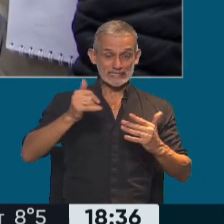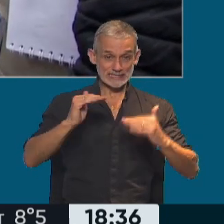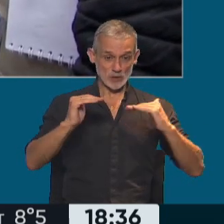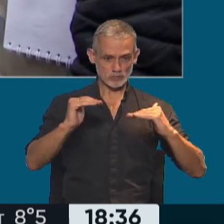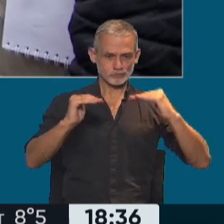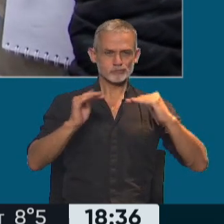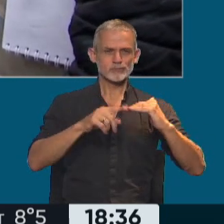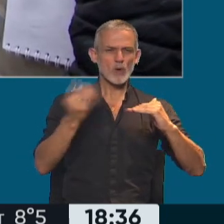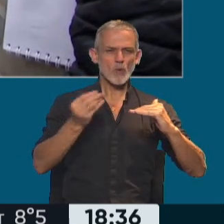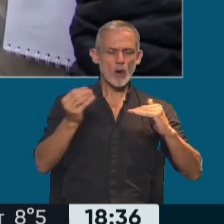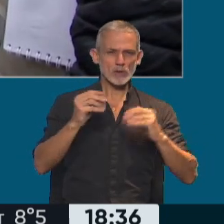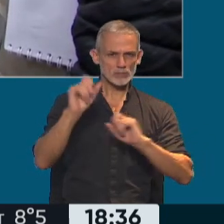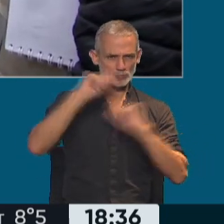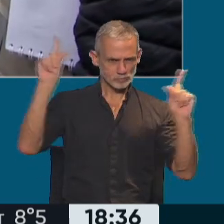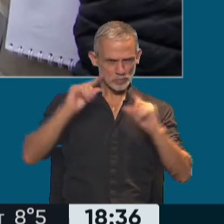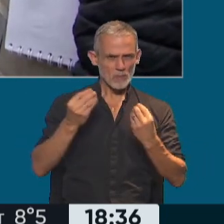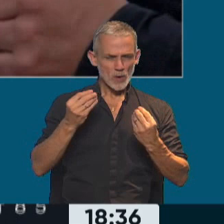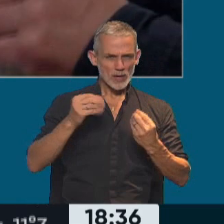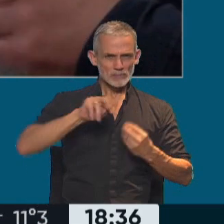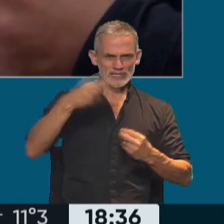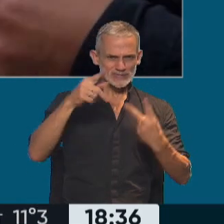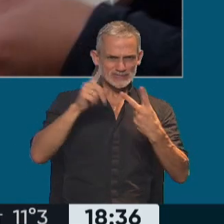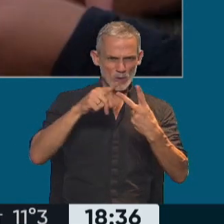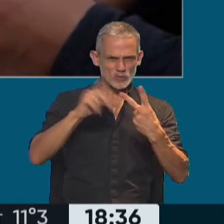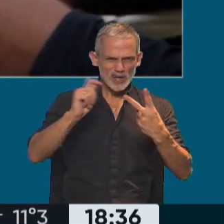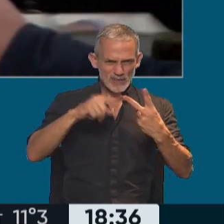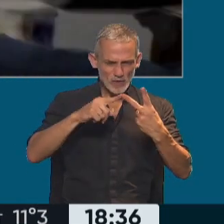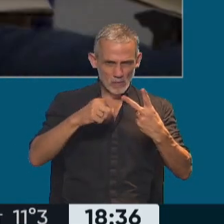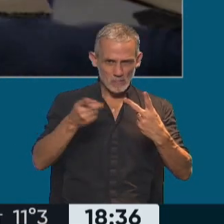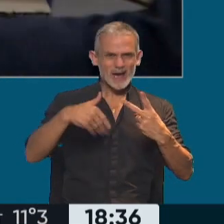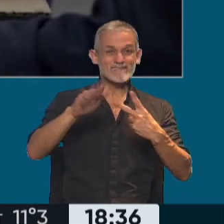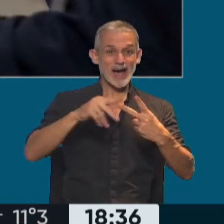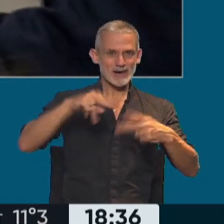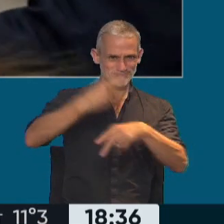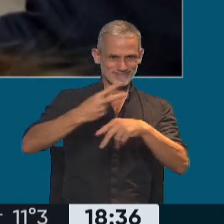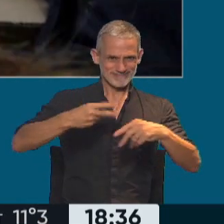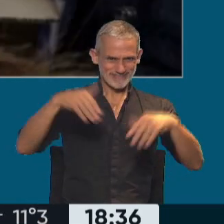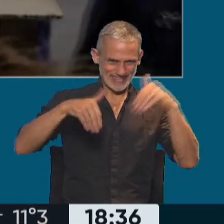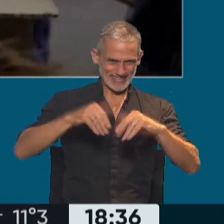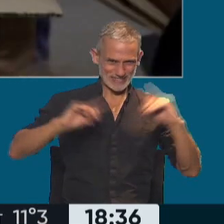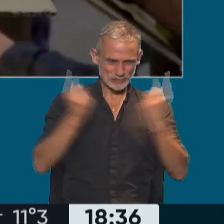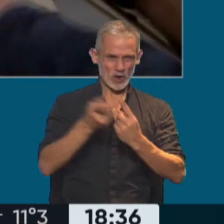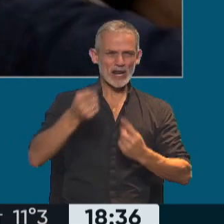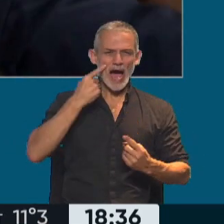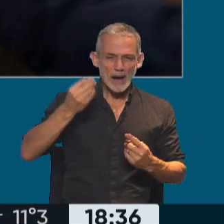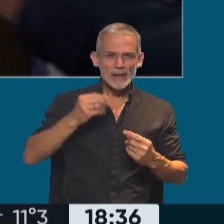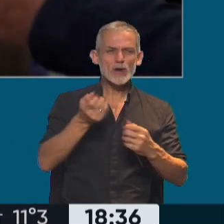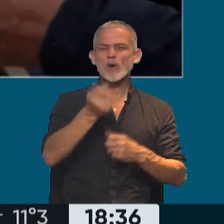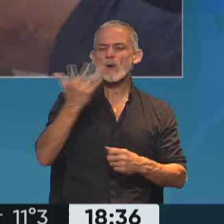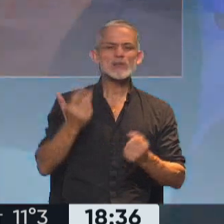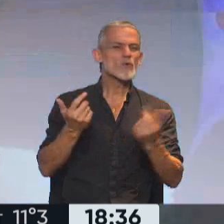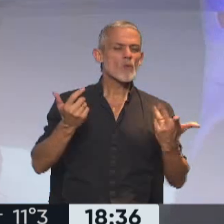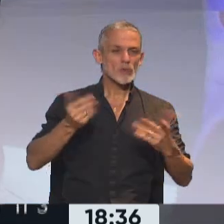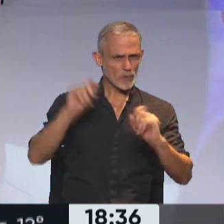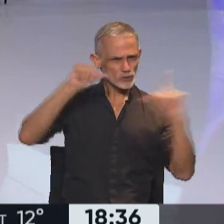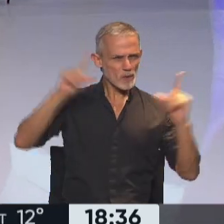lo que se vio fue la sorpresa justamente con el segundo candidato, quien va a pasar a la segunda vuelta. Si podemos ver los números. ¿Por qué